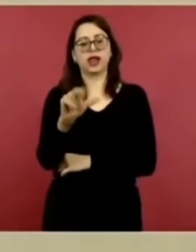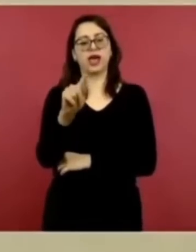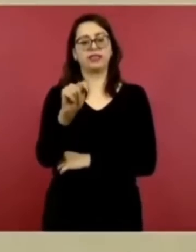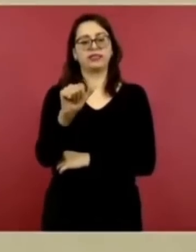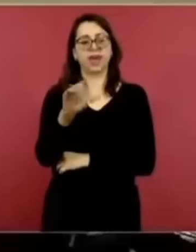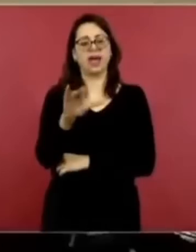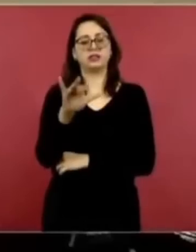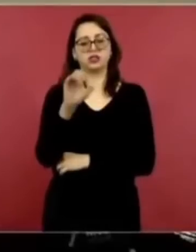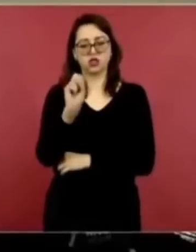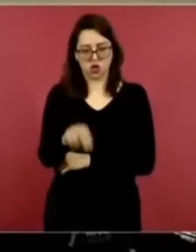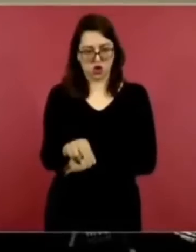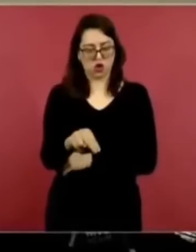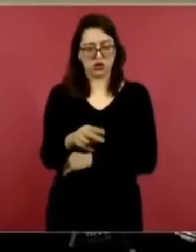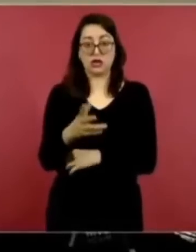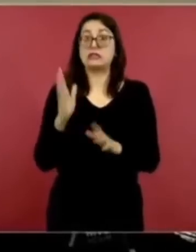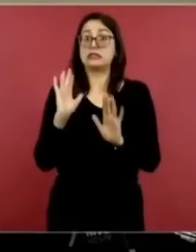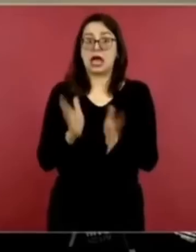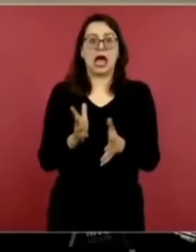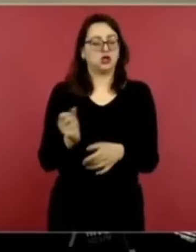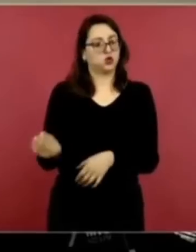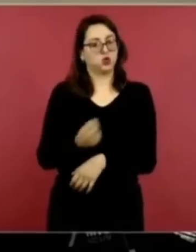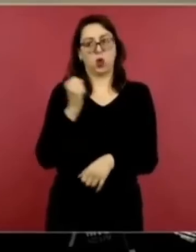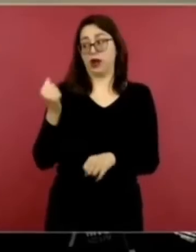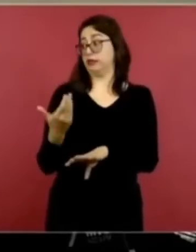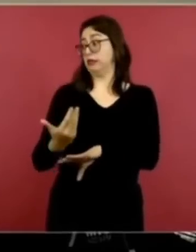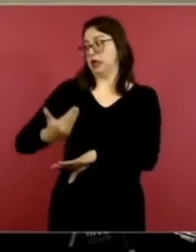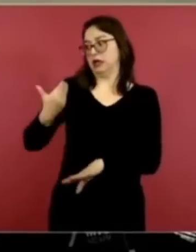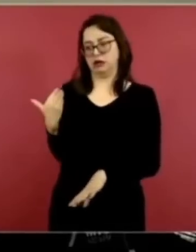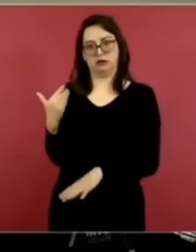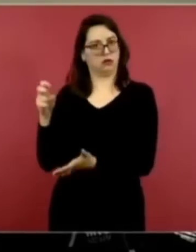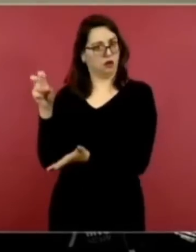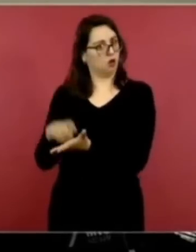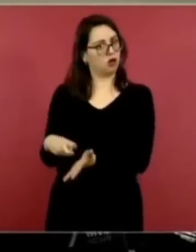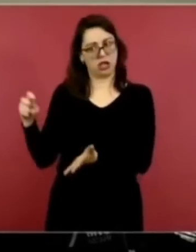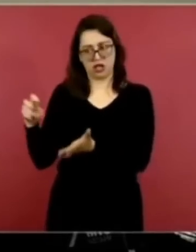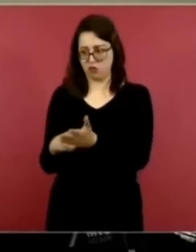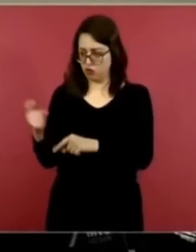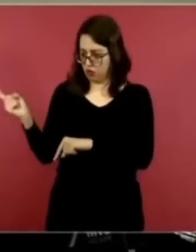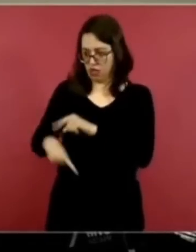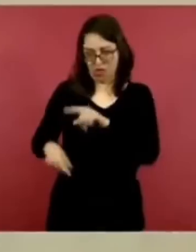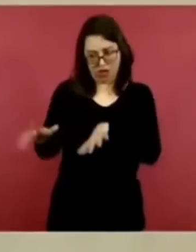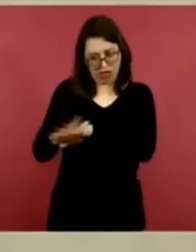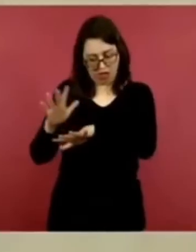el pago por horas y sin prestaciones sociales